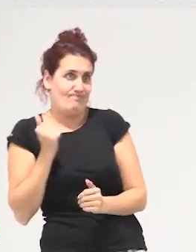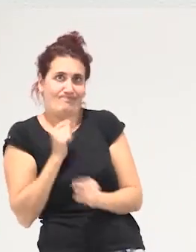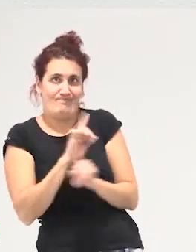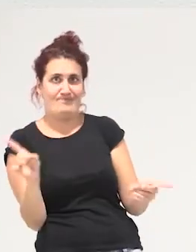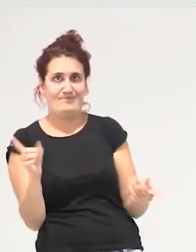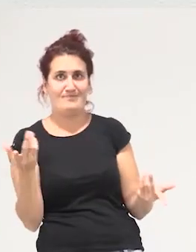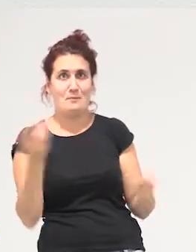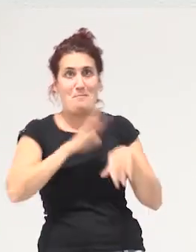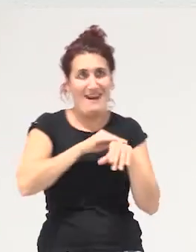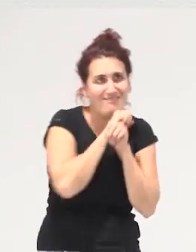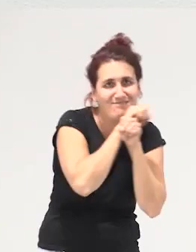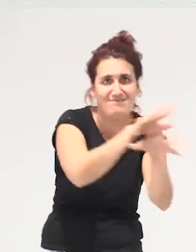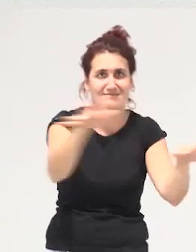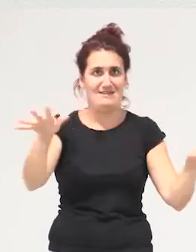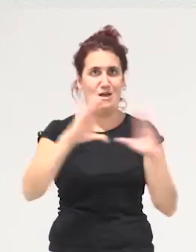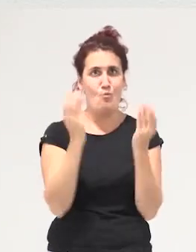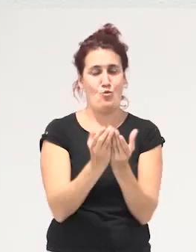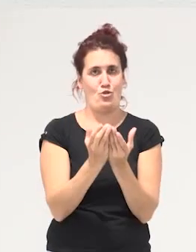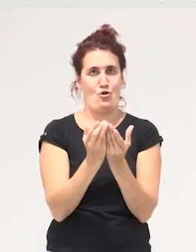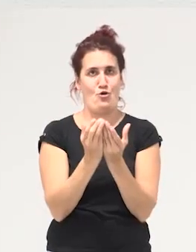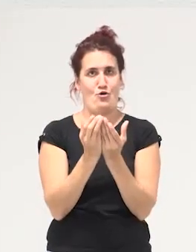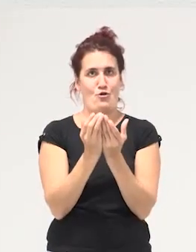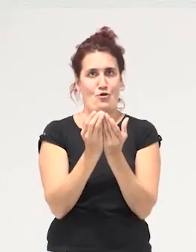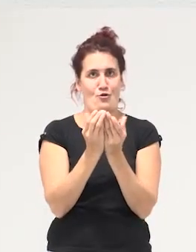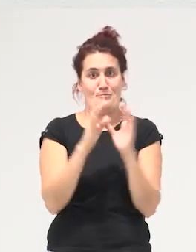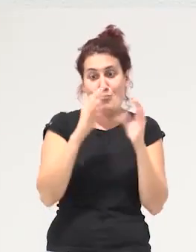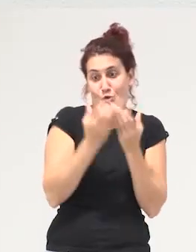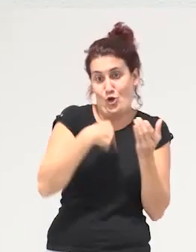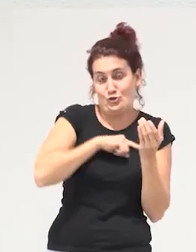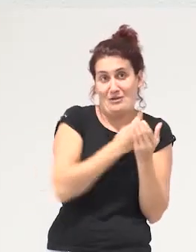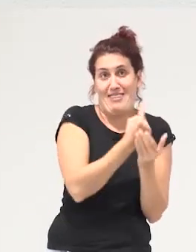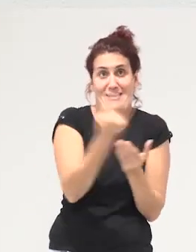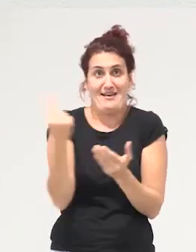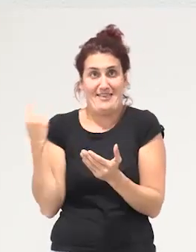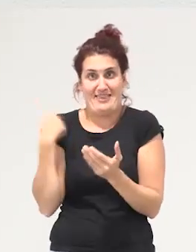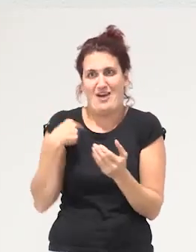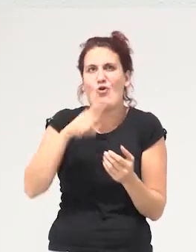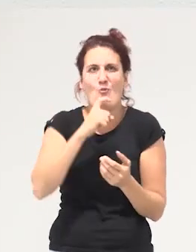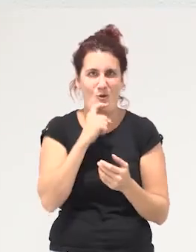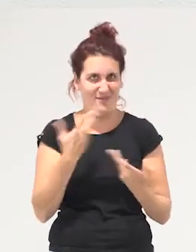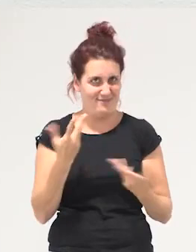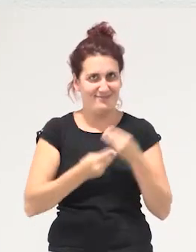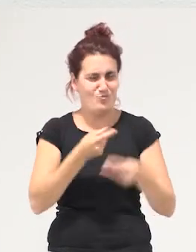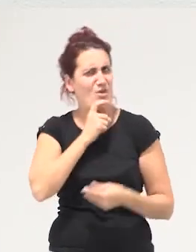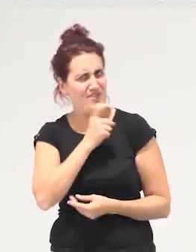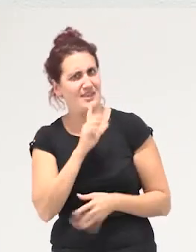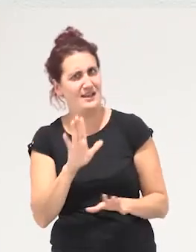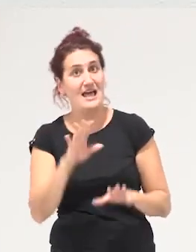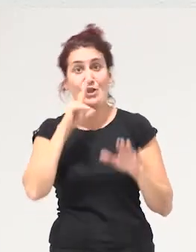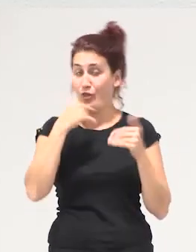para redistribuir el trozo de planeta que tenemos cada quien por decirlo de alguna manera entonces tiene que ser